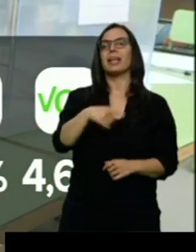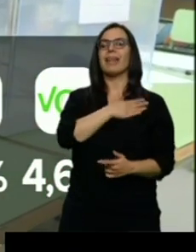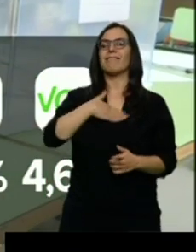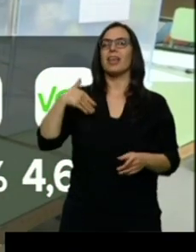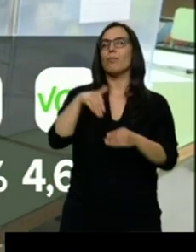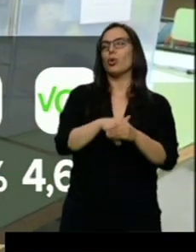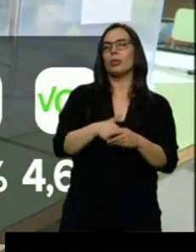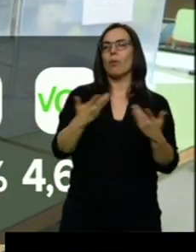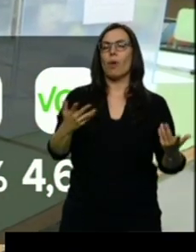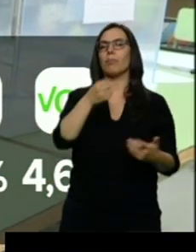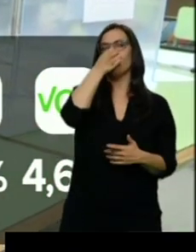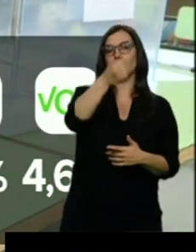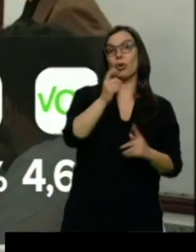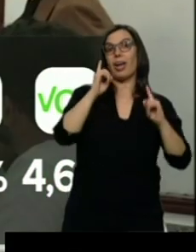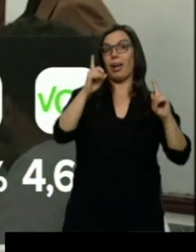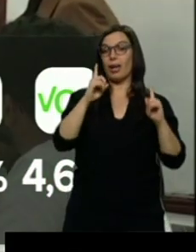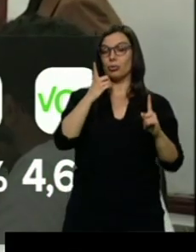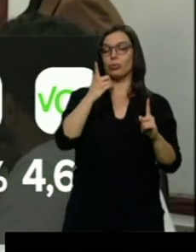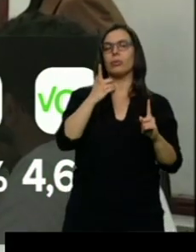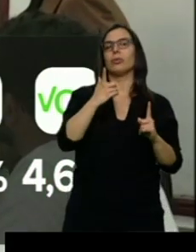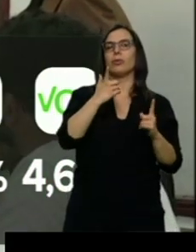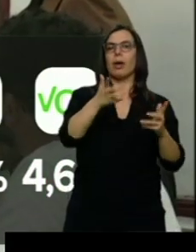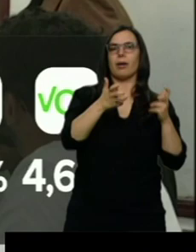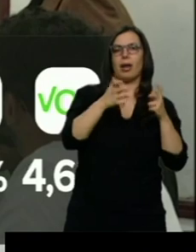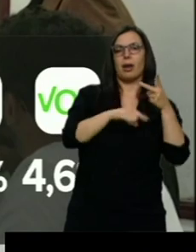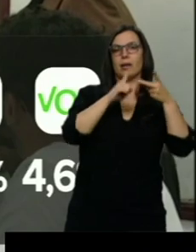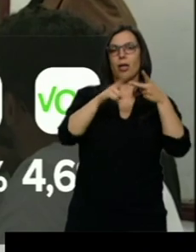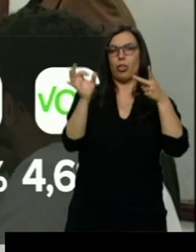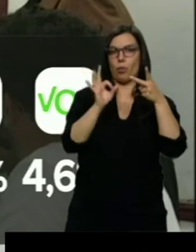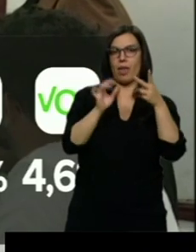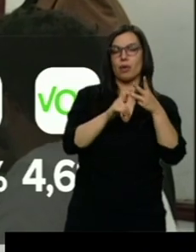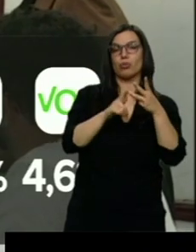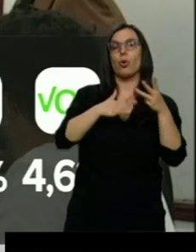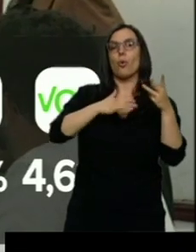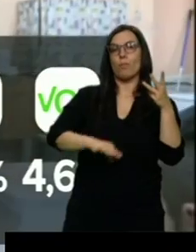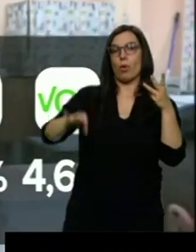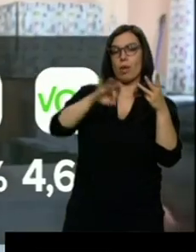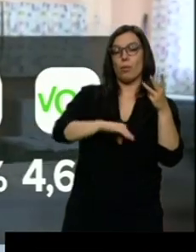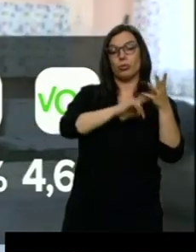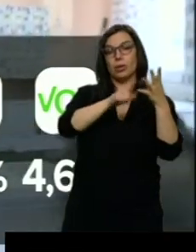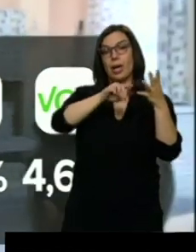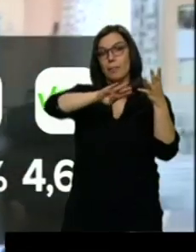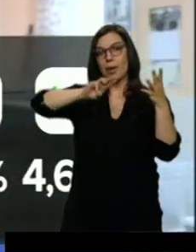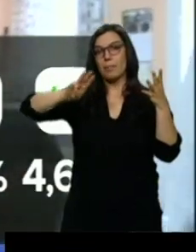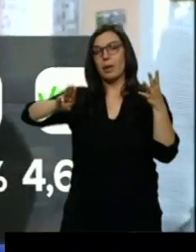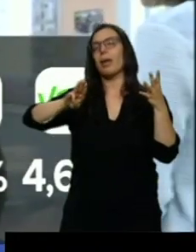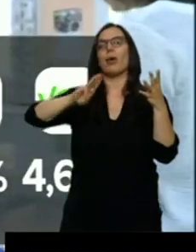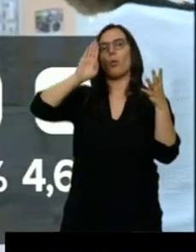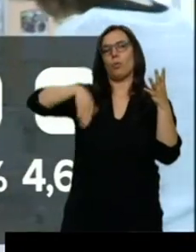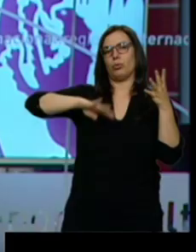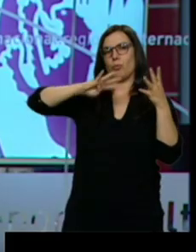PSOE sería la fuerza más votada, seguido por Ciudadanos y Unidas Podemos. El Partido Popular quedaría en cuarta posición.